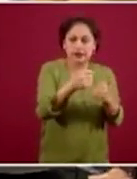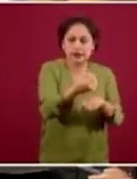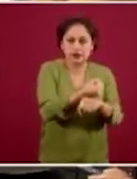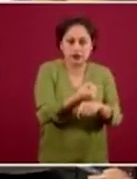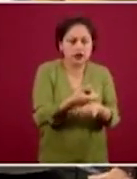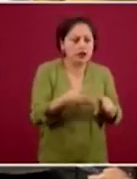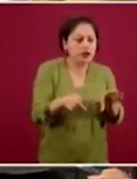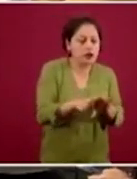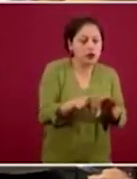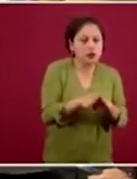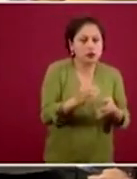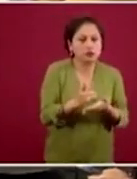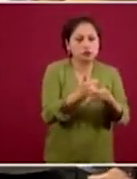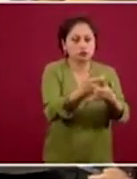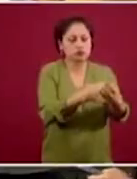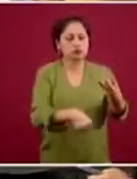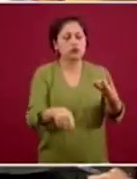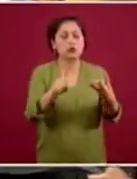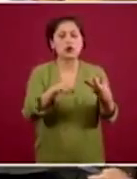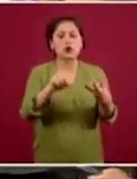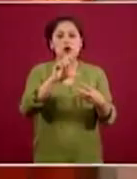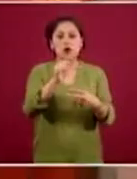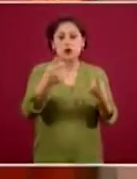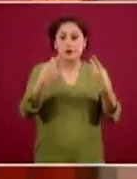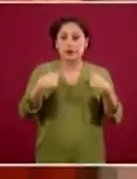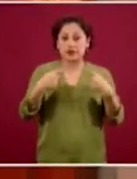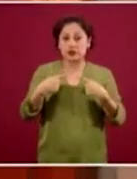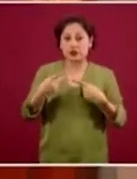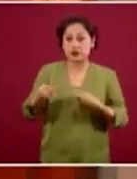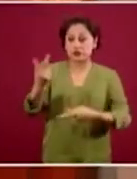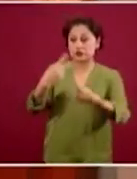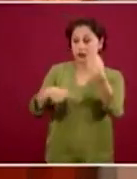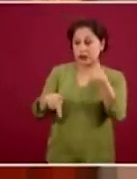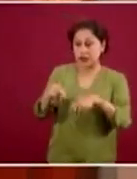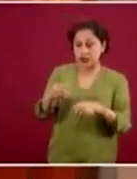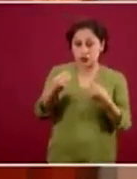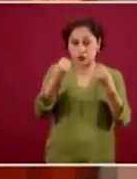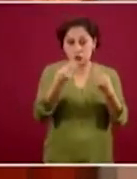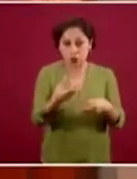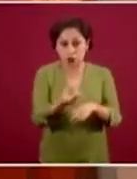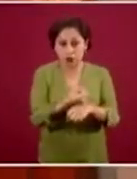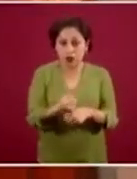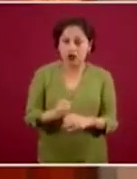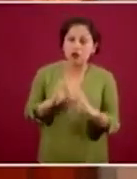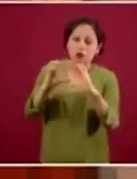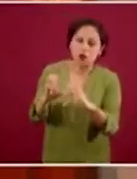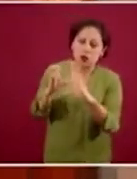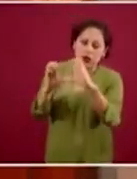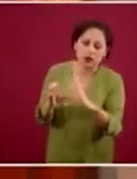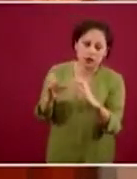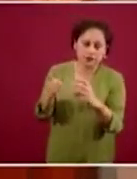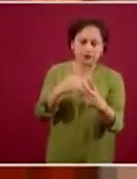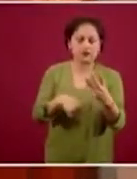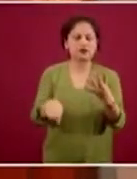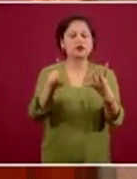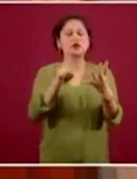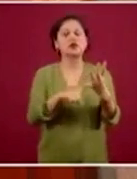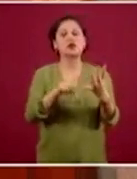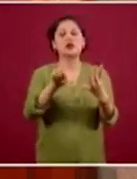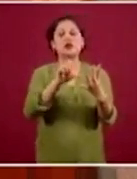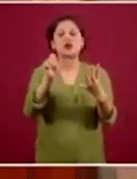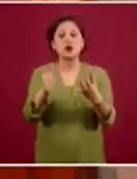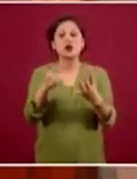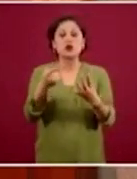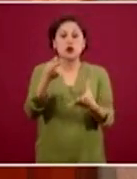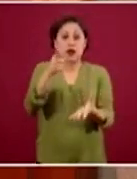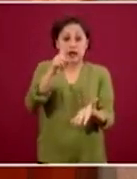garantizar la seguridad del donante y del personal de banco de sangre. Número cuatro, evitar la propagación de SARS-CoV